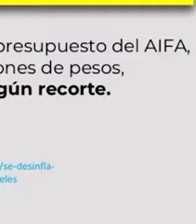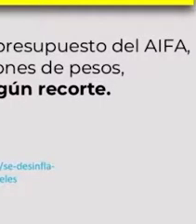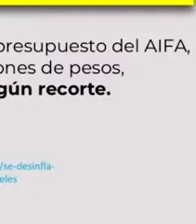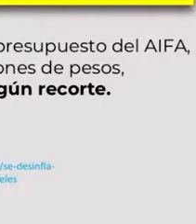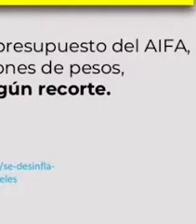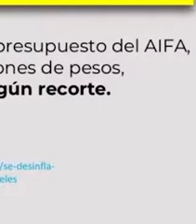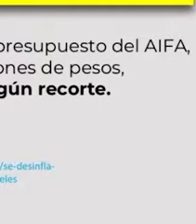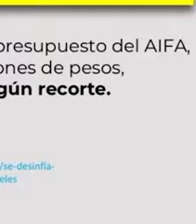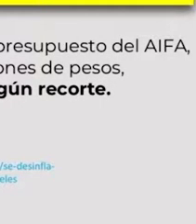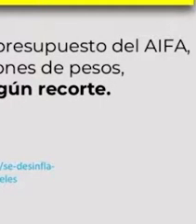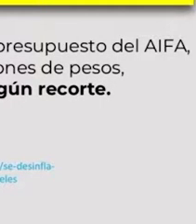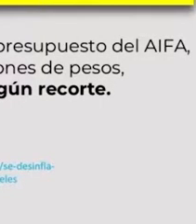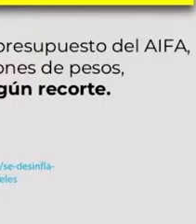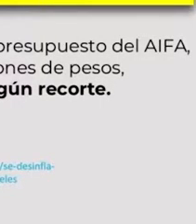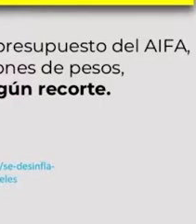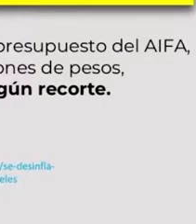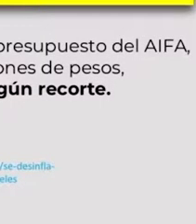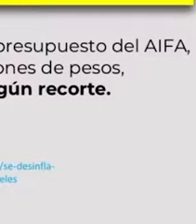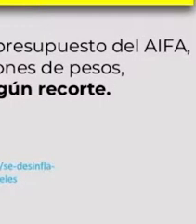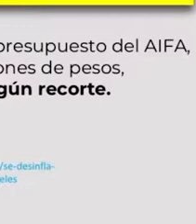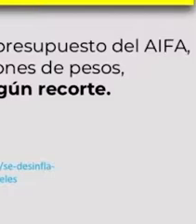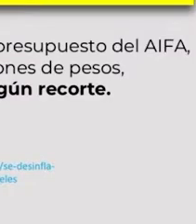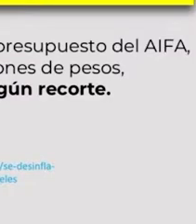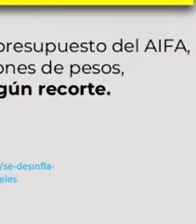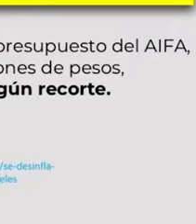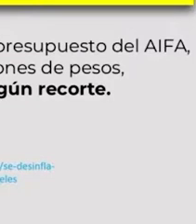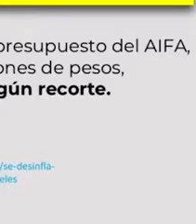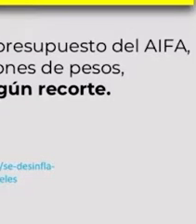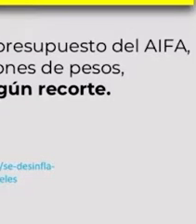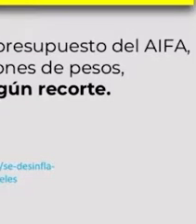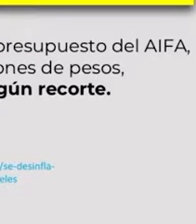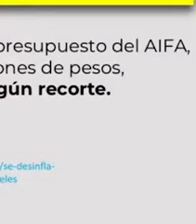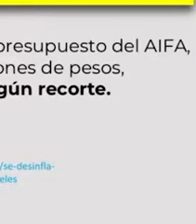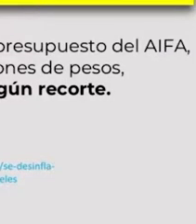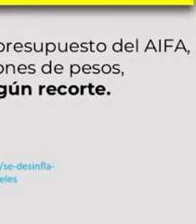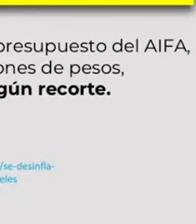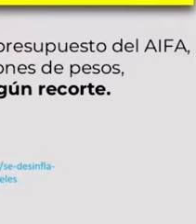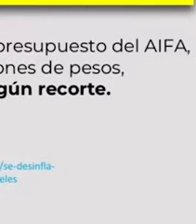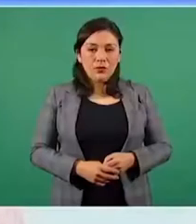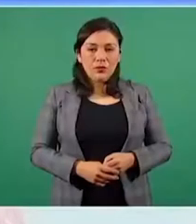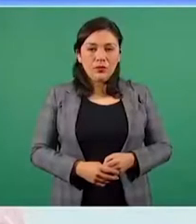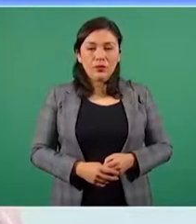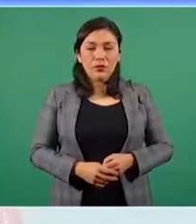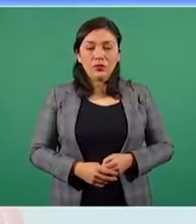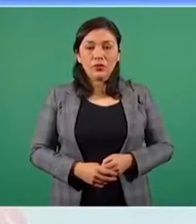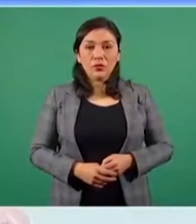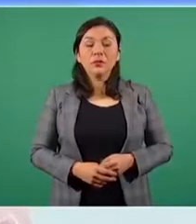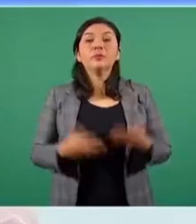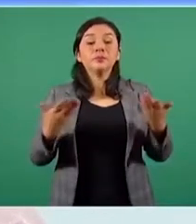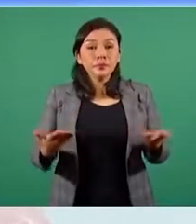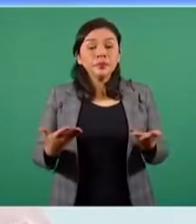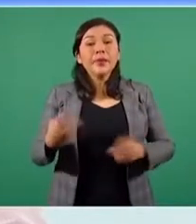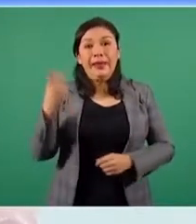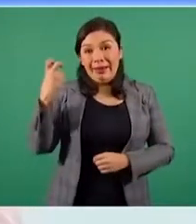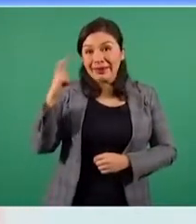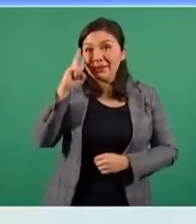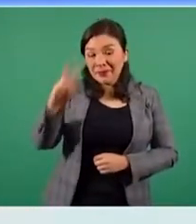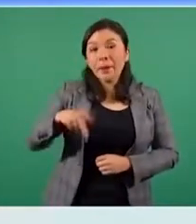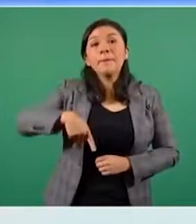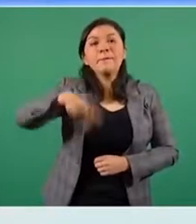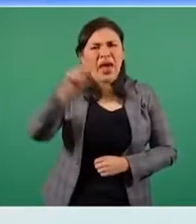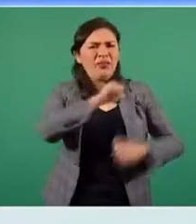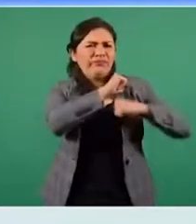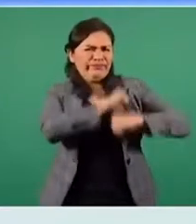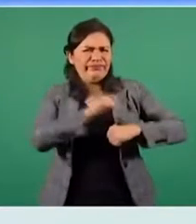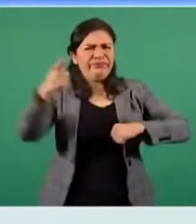gasto por 37 mil 986.2 millones de pesos. Sin embargo, las autoridades